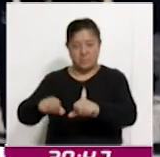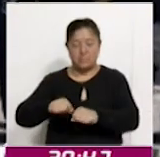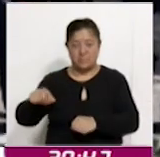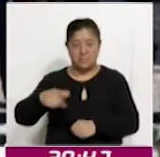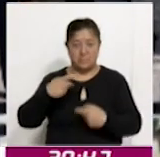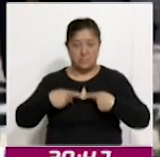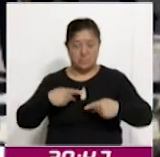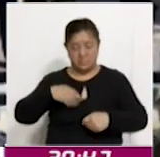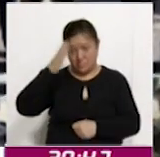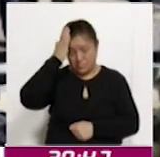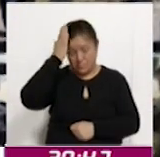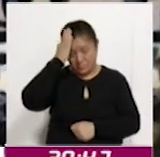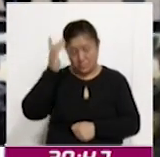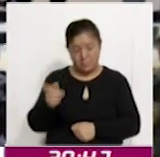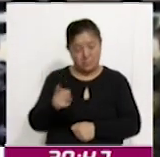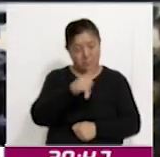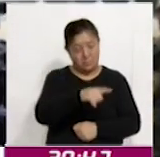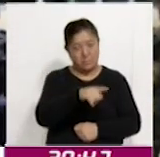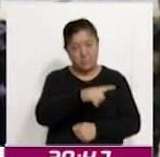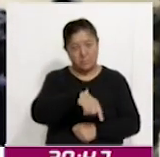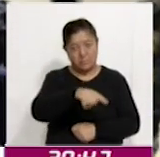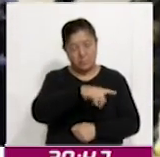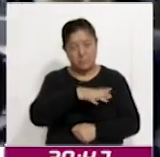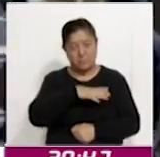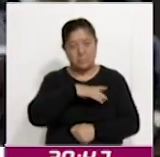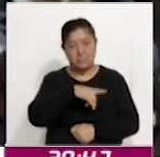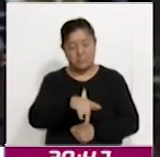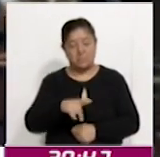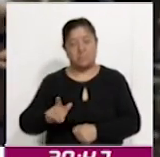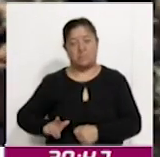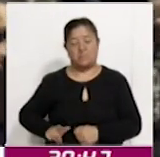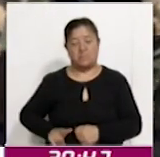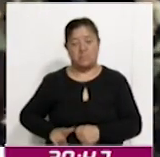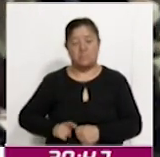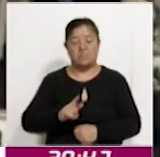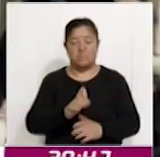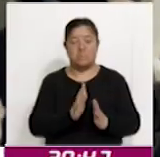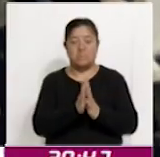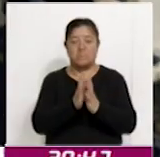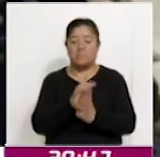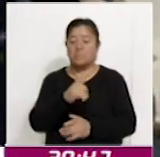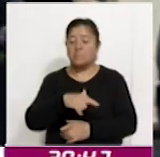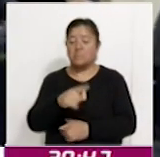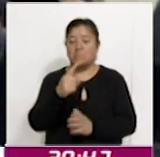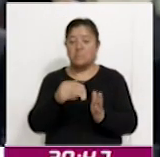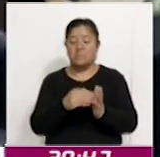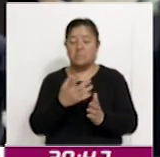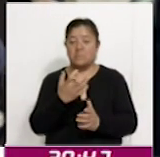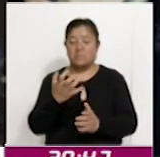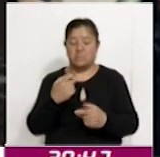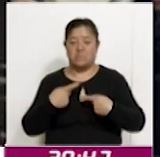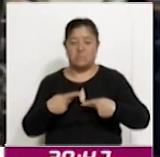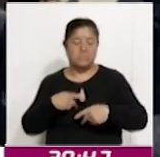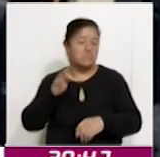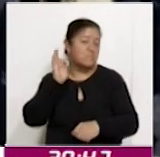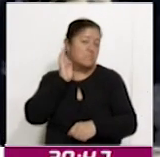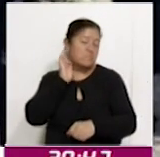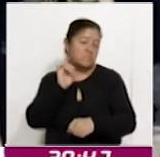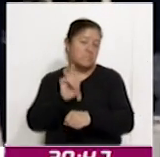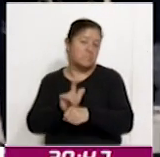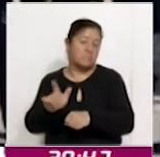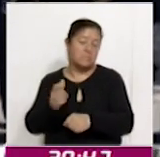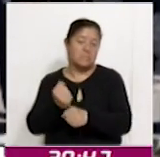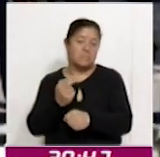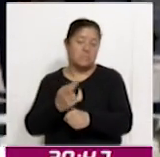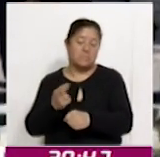relacionados con grupos delictivos que operan en esa entidad. En el operativo participaron más de 1.500 efectivos de la Fiscalía General de Justicia, de